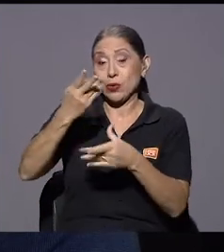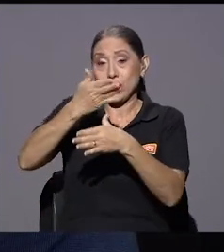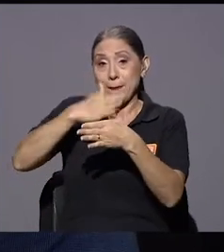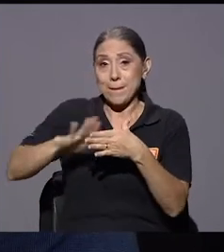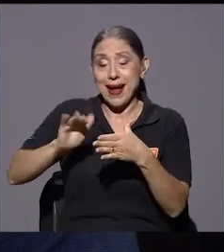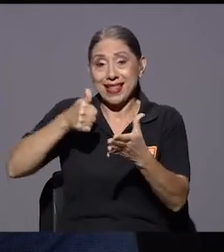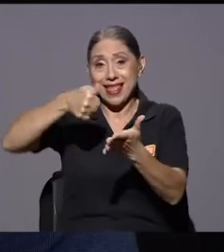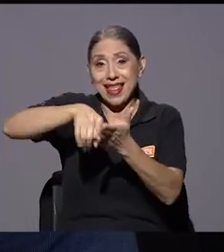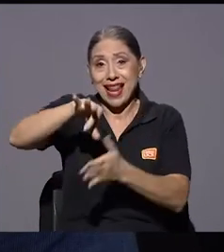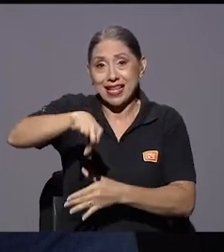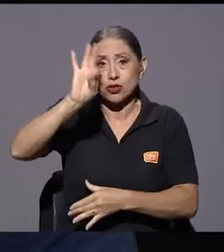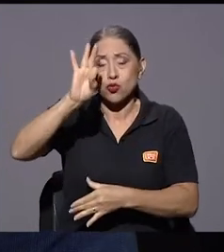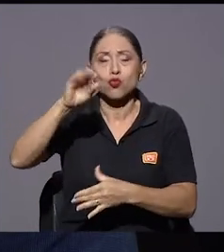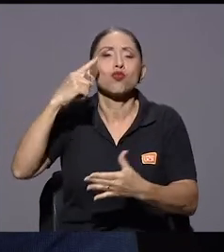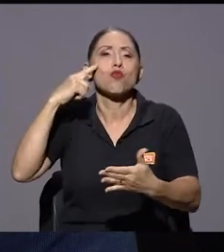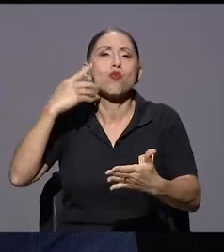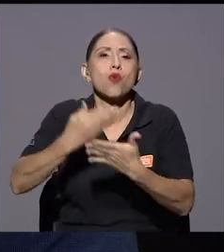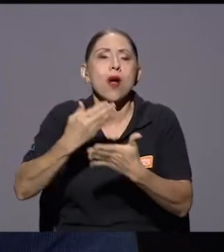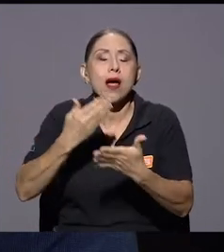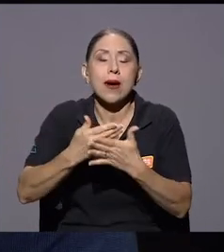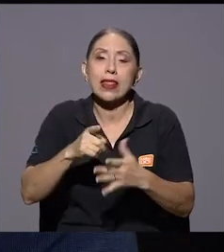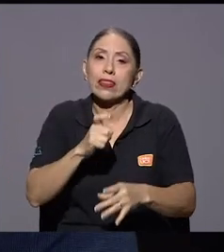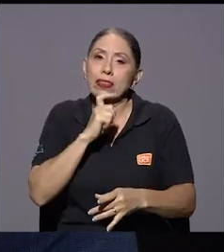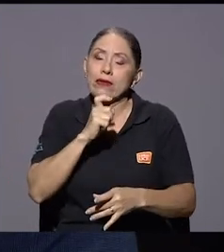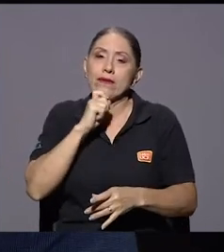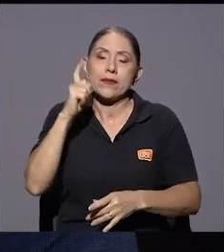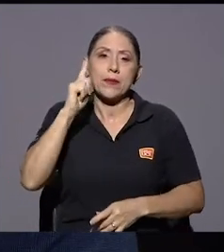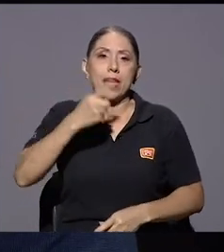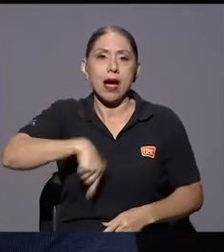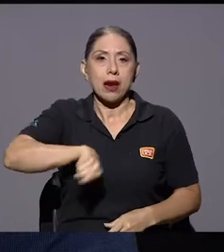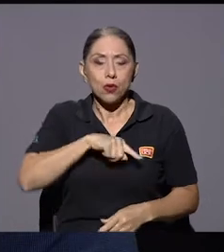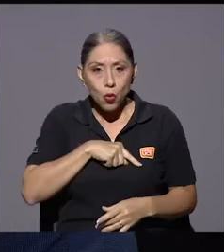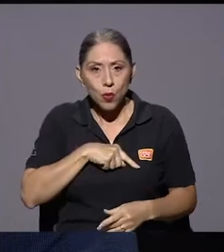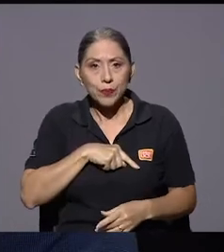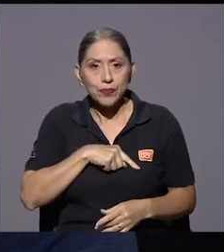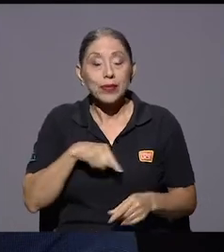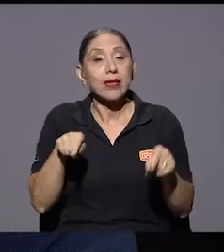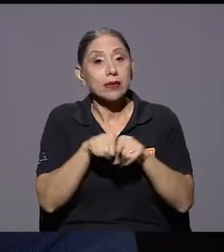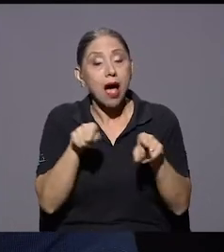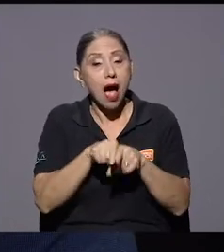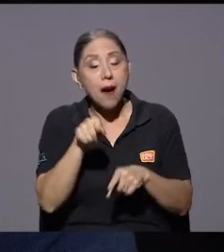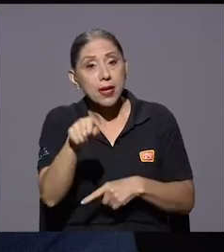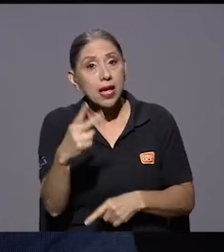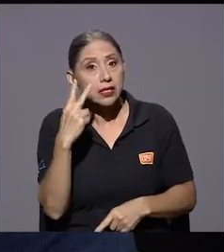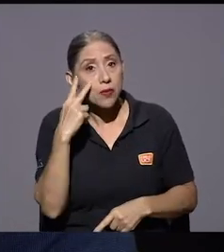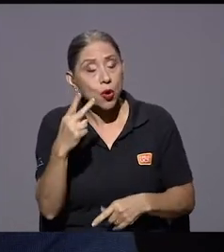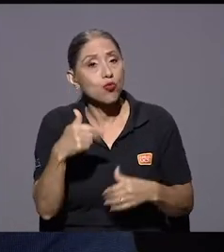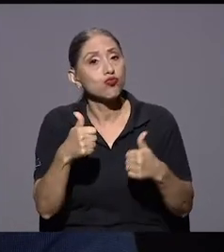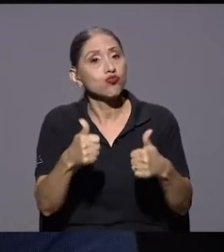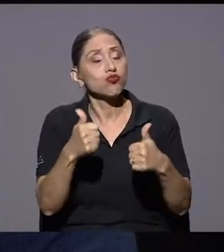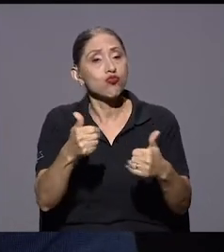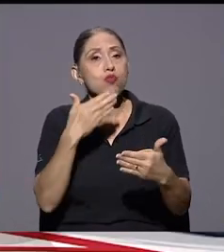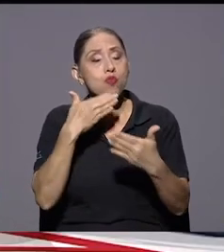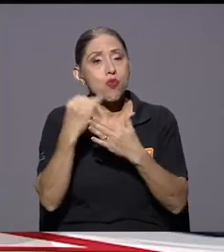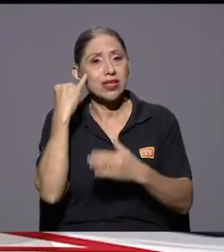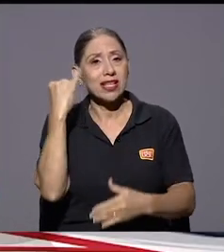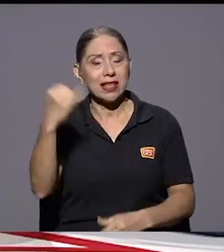prueba de fuego para nosotros y creo que también ahí se vio el aporte que tenía la iniciativa